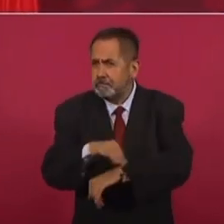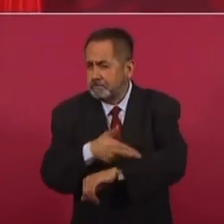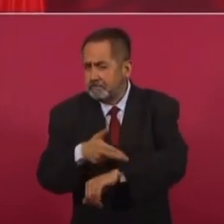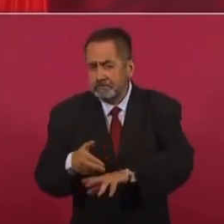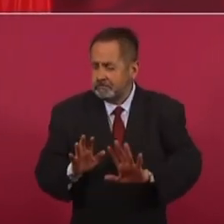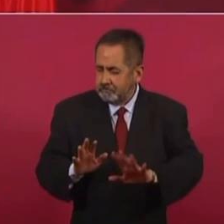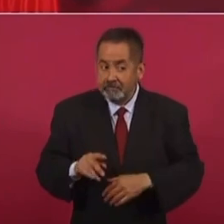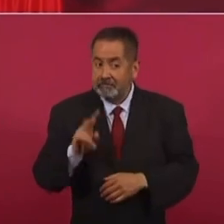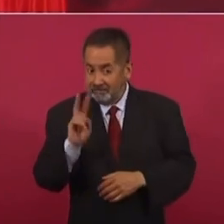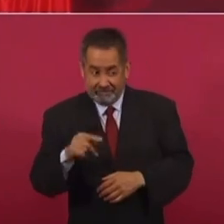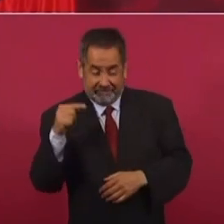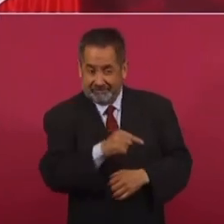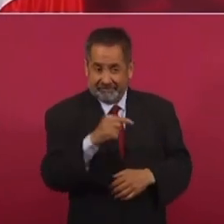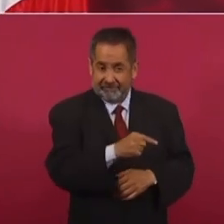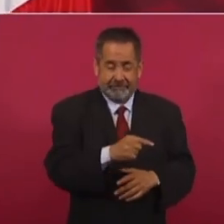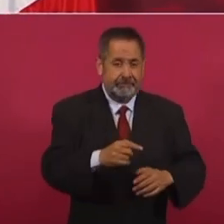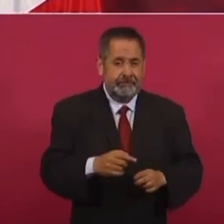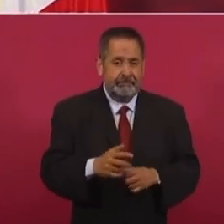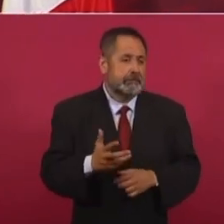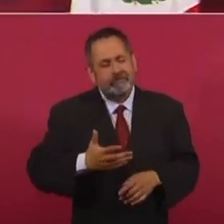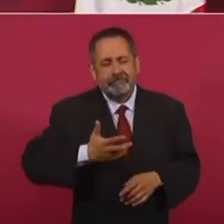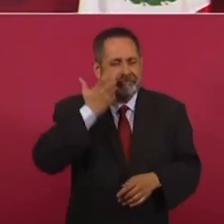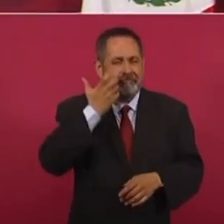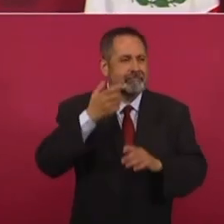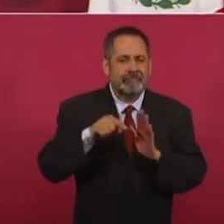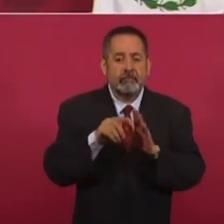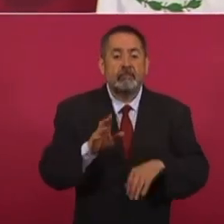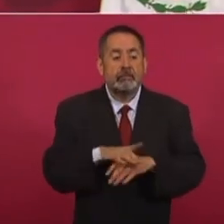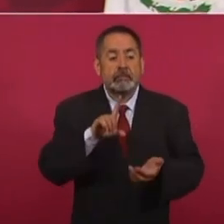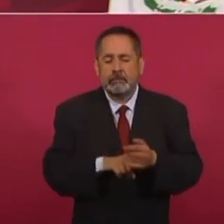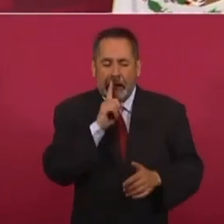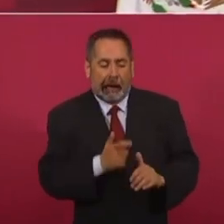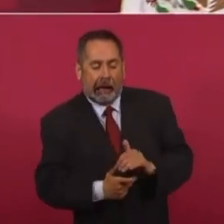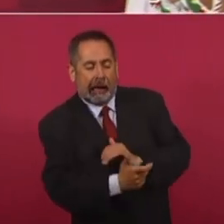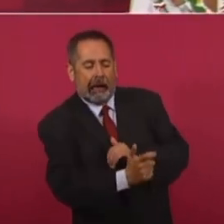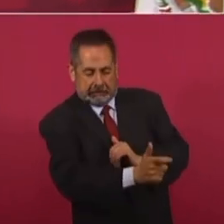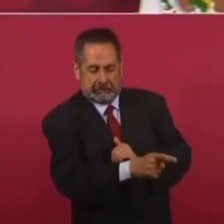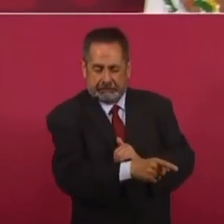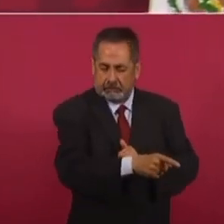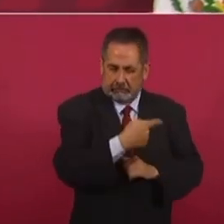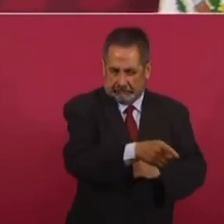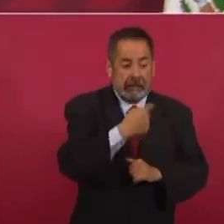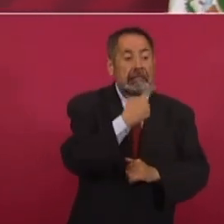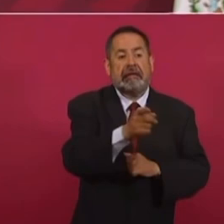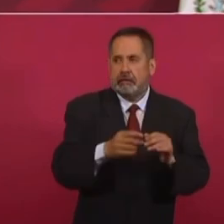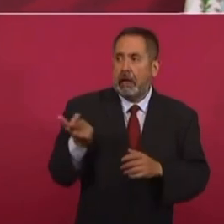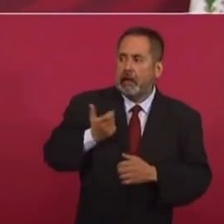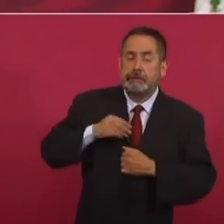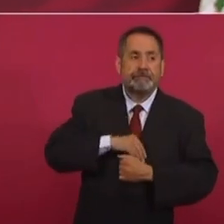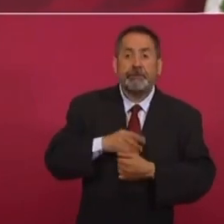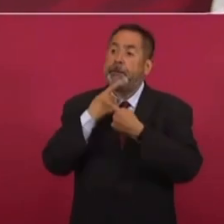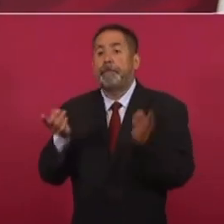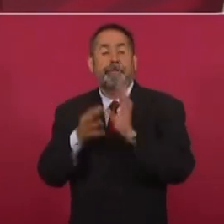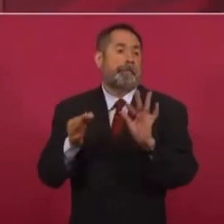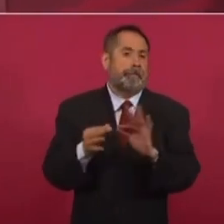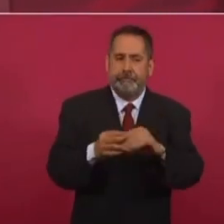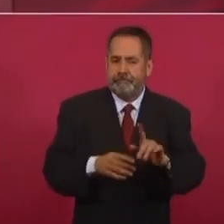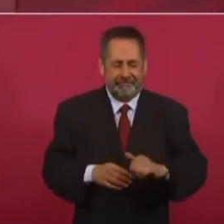actuaron de manera tendenciosa. Porque les pagaron para que